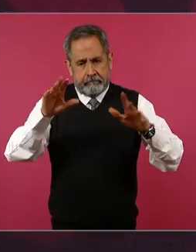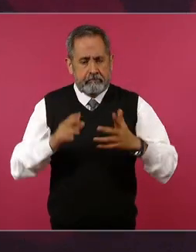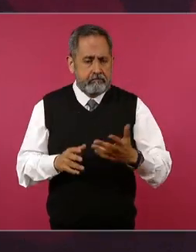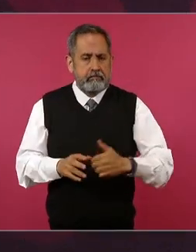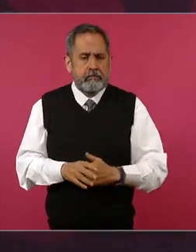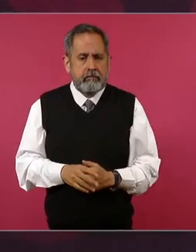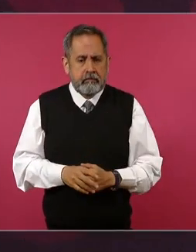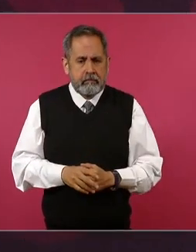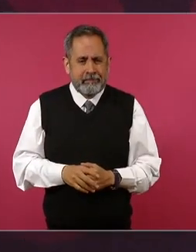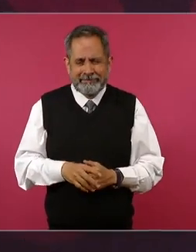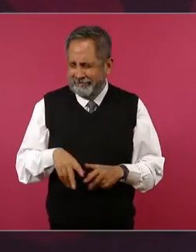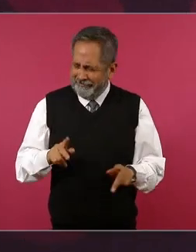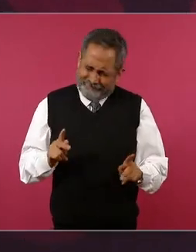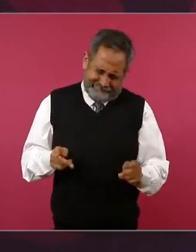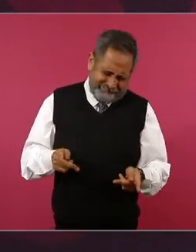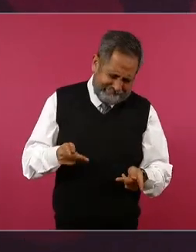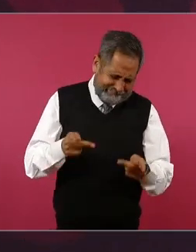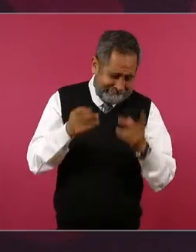se ha vendido